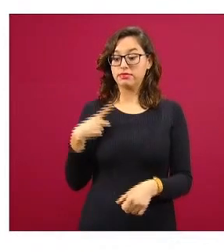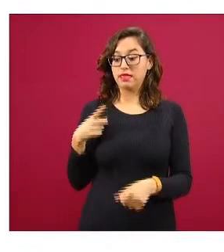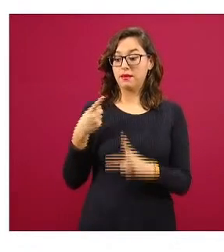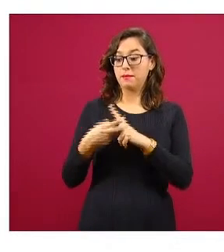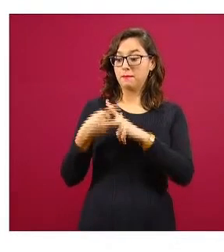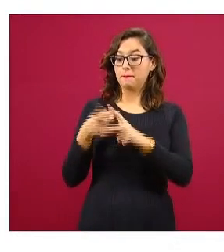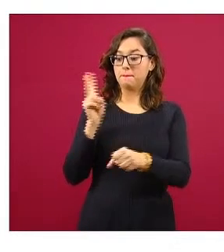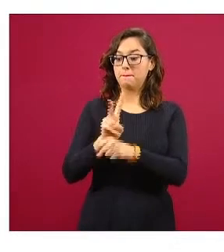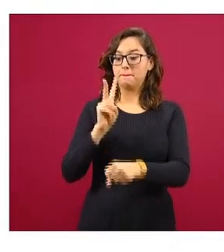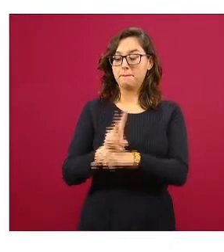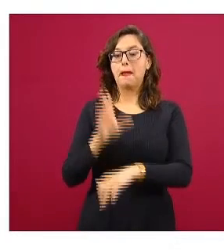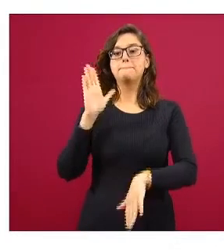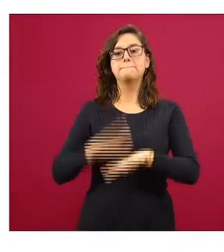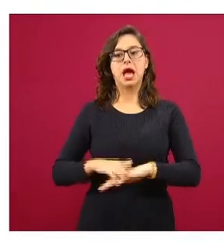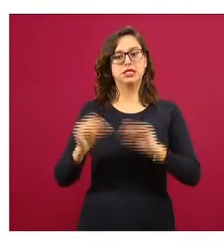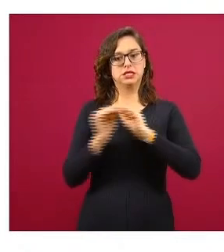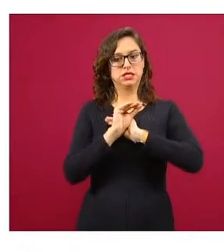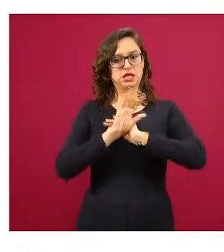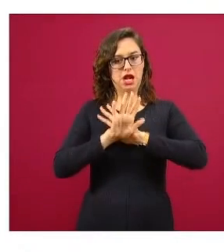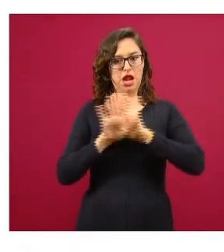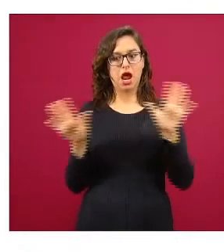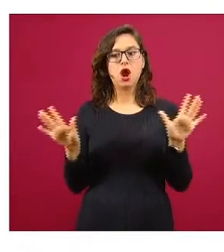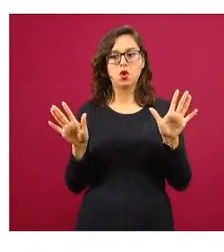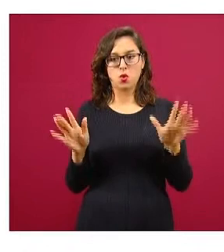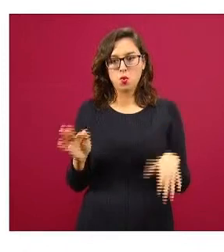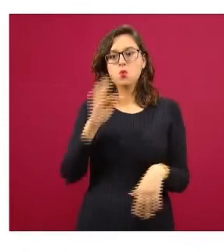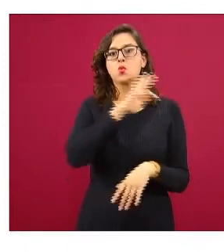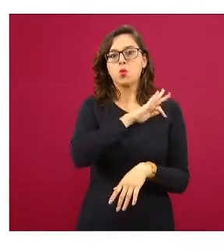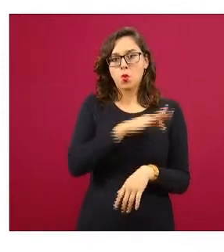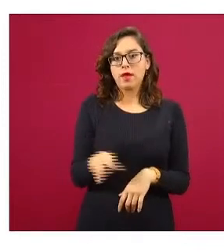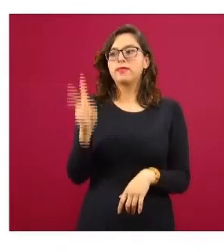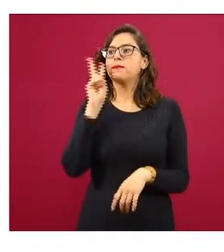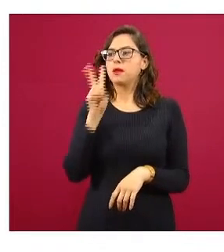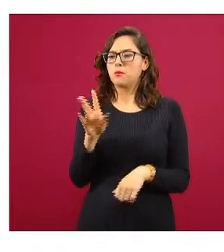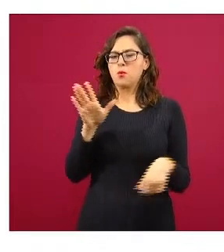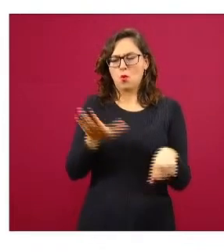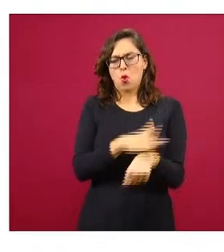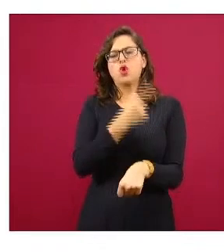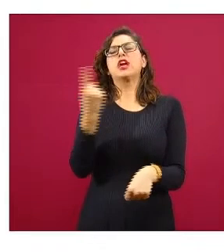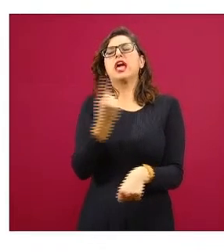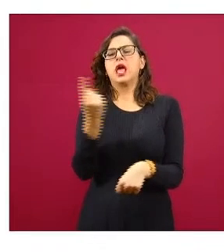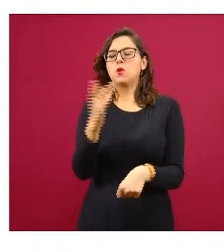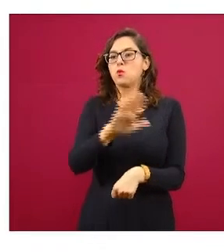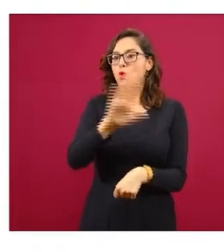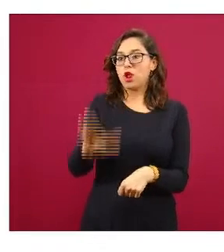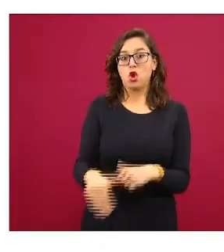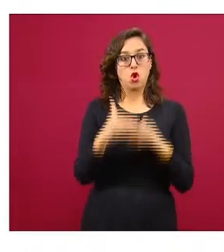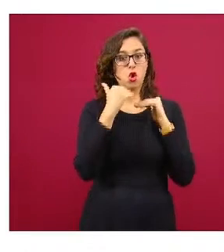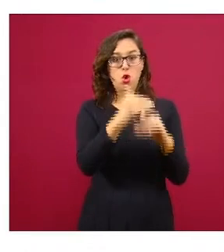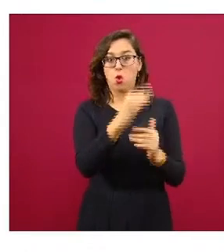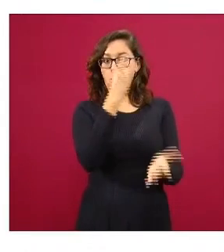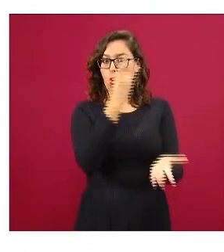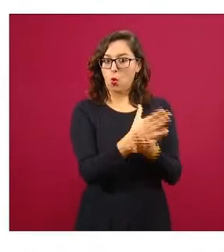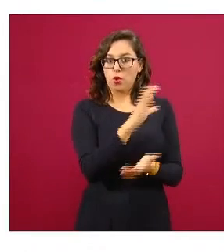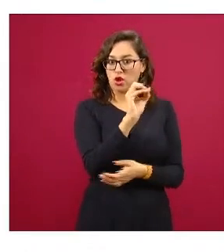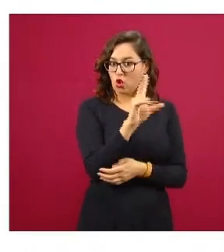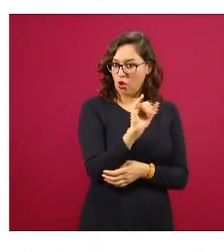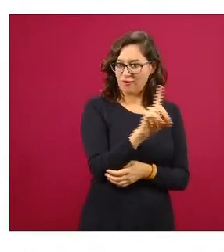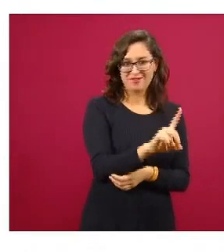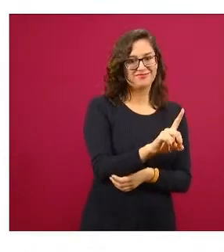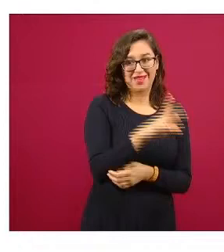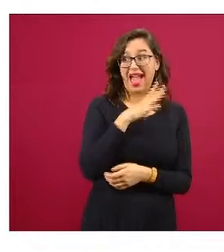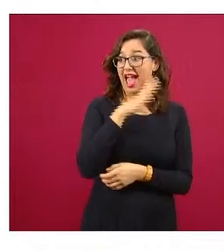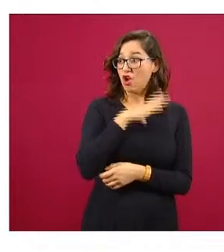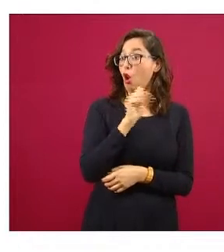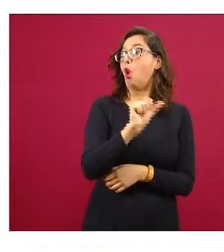instrumento permite monitorear las causas de muertes no limitadas a COVID sino las otras causas